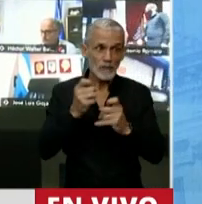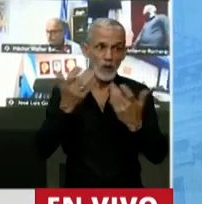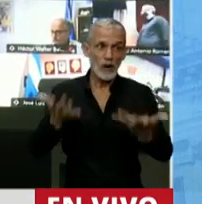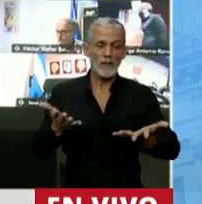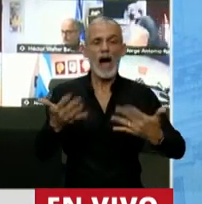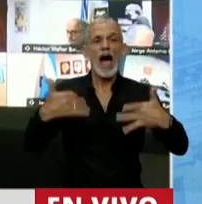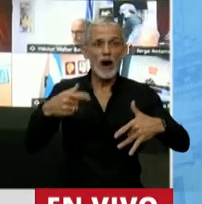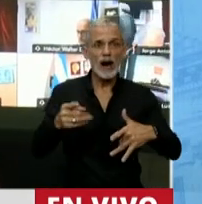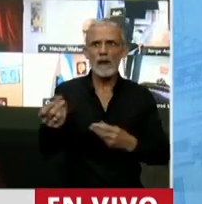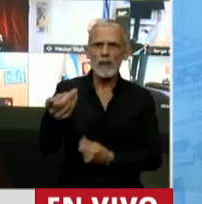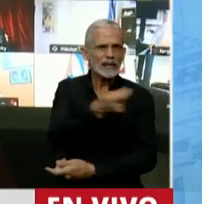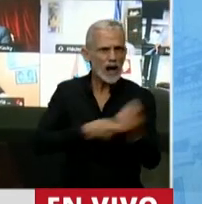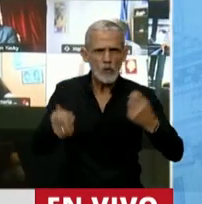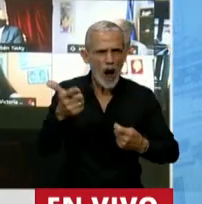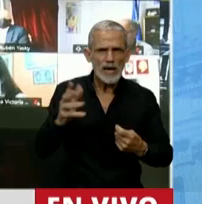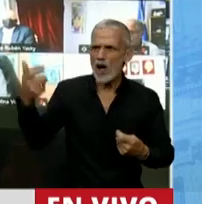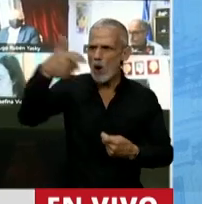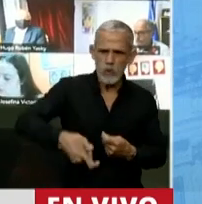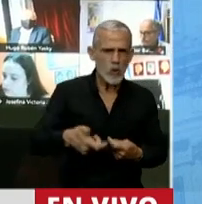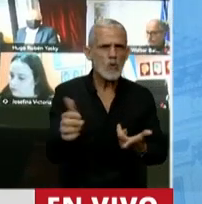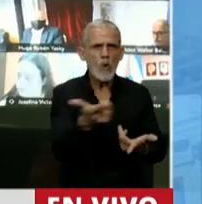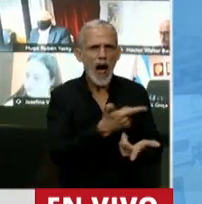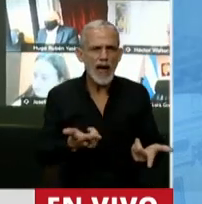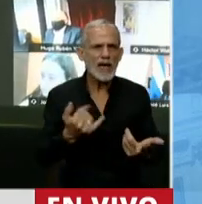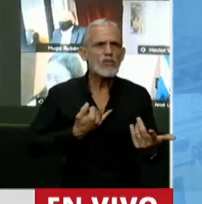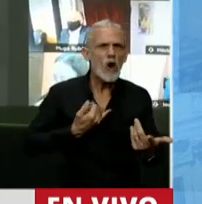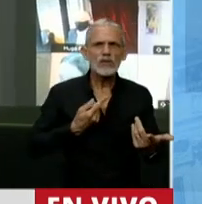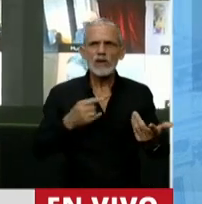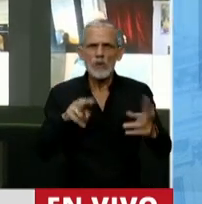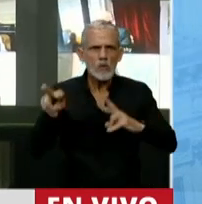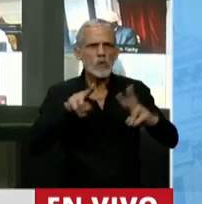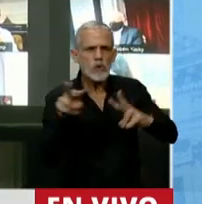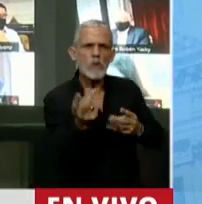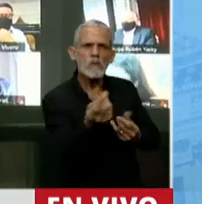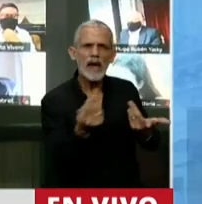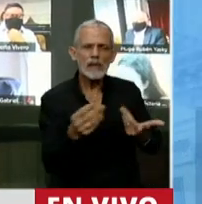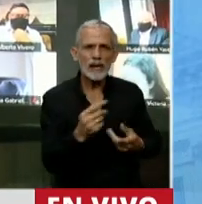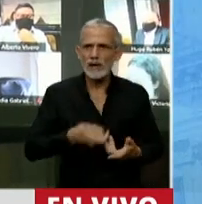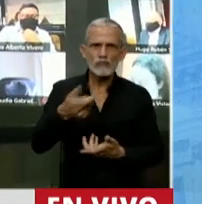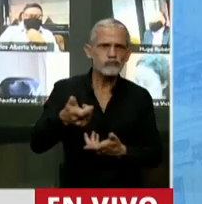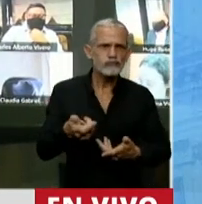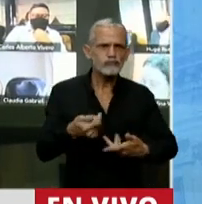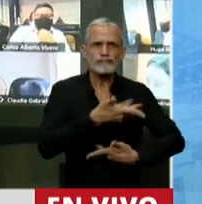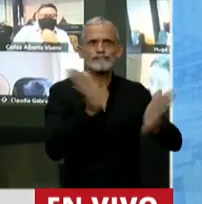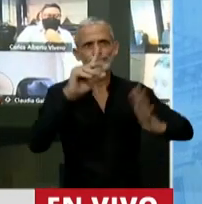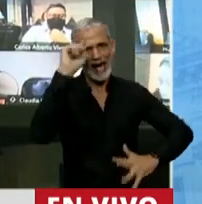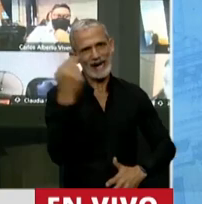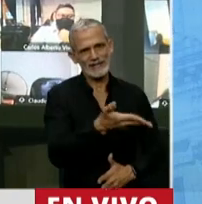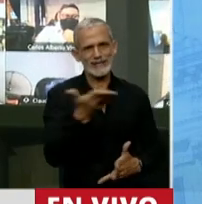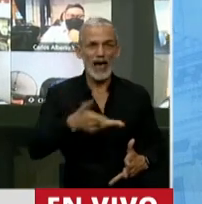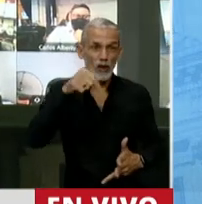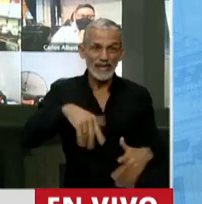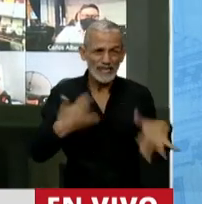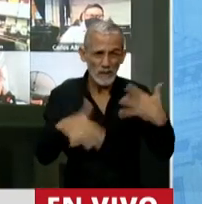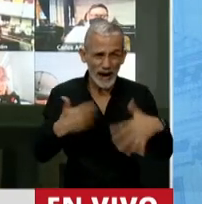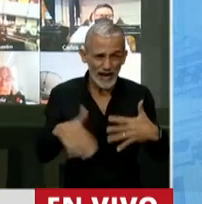hay flujos de dinero, hay inversiones, no hay lugares donde buscar recursos para financiar al sector público en